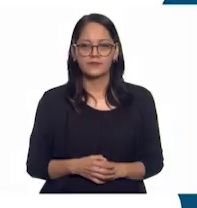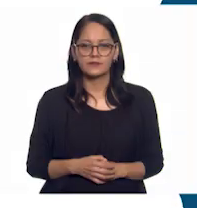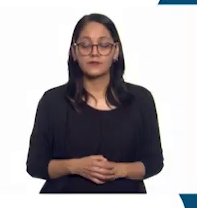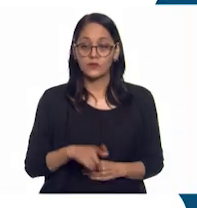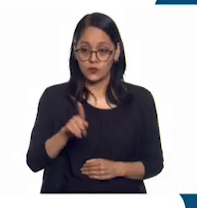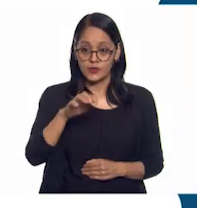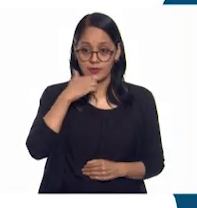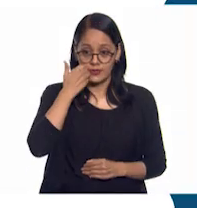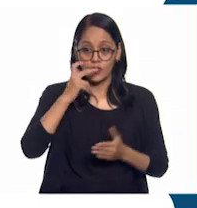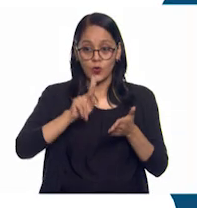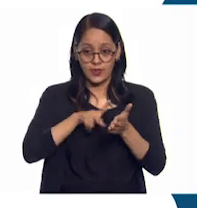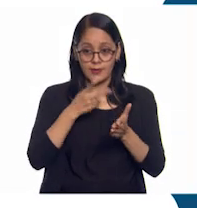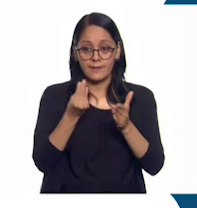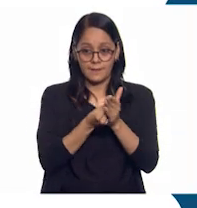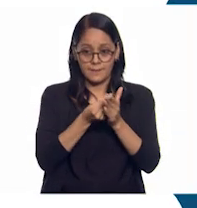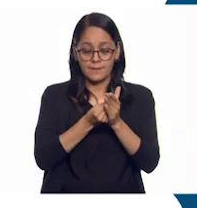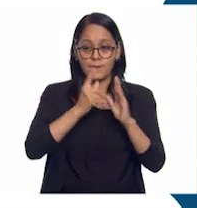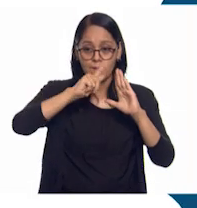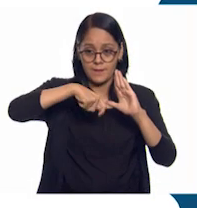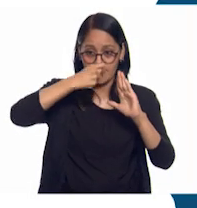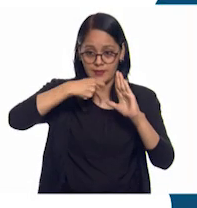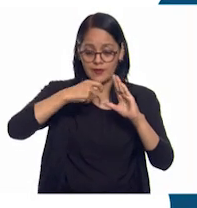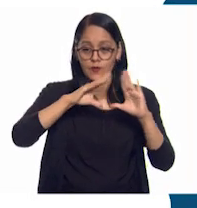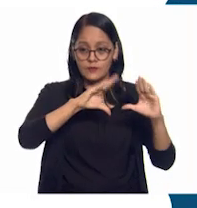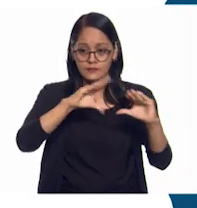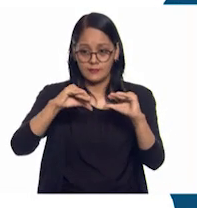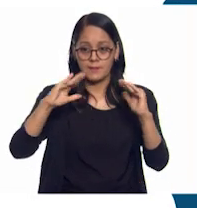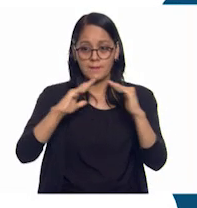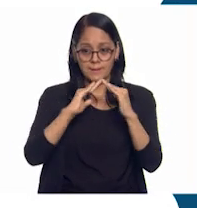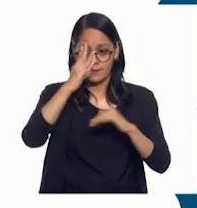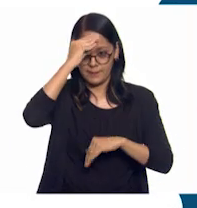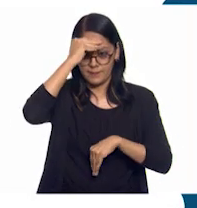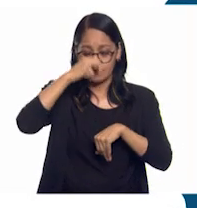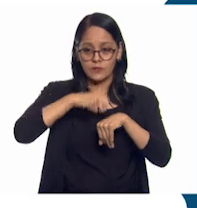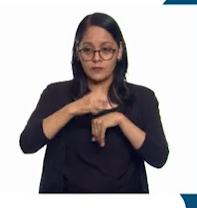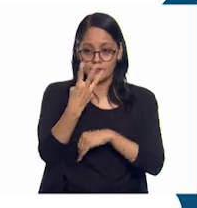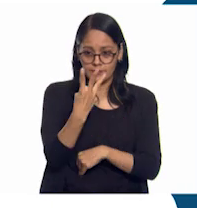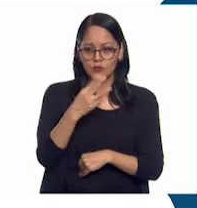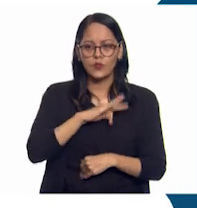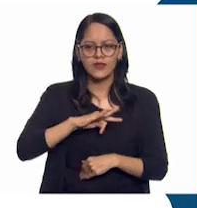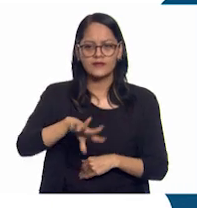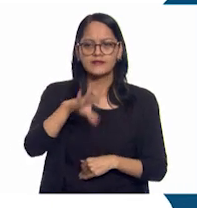Si quieres volver a ver los programas de Aprende en Casa, los puedes encontrar en la siguiente liga.